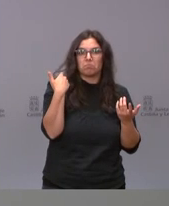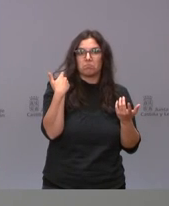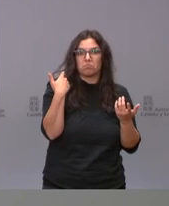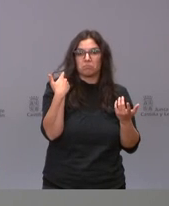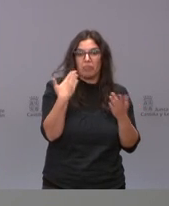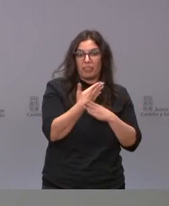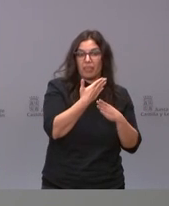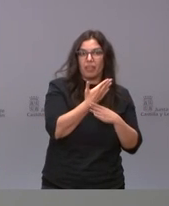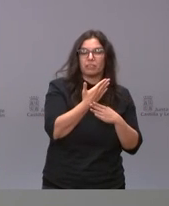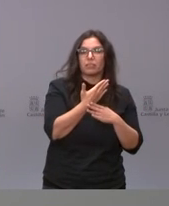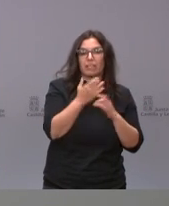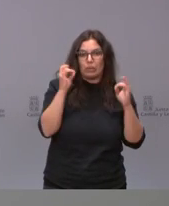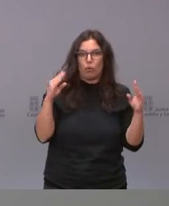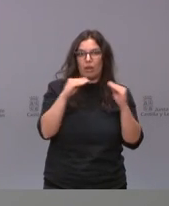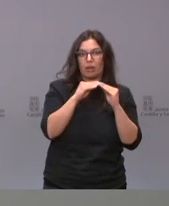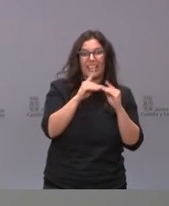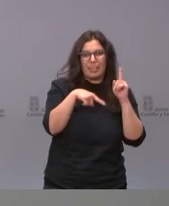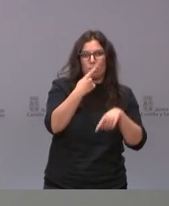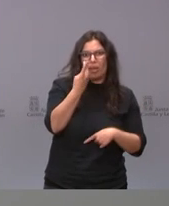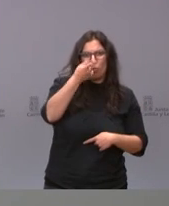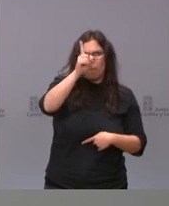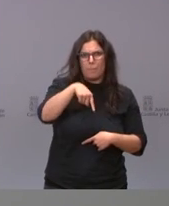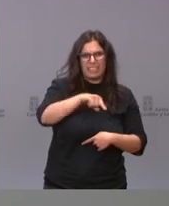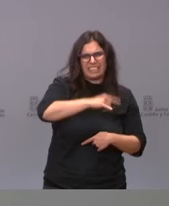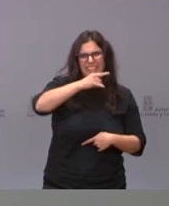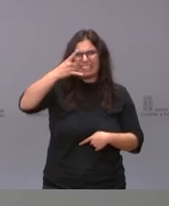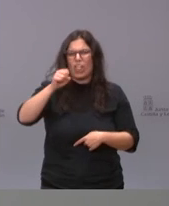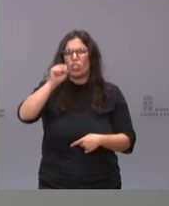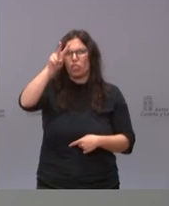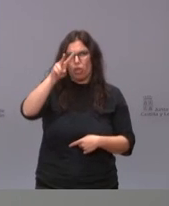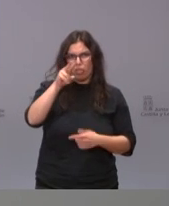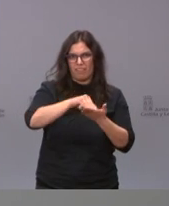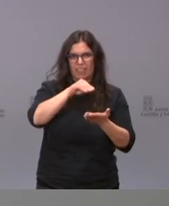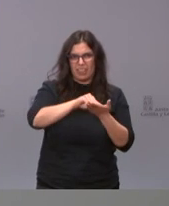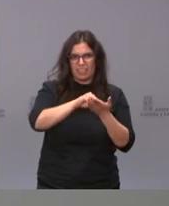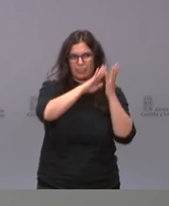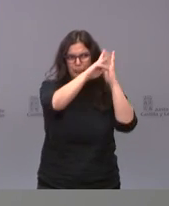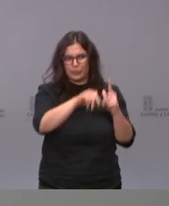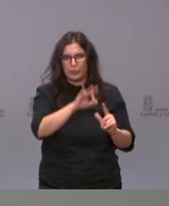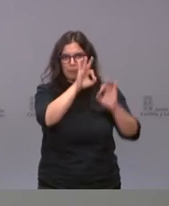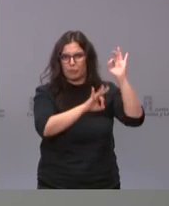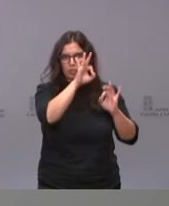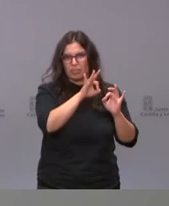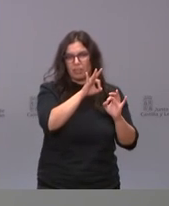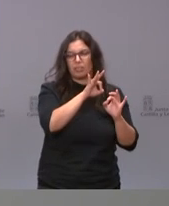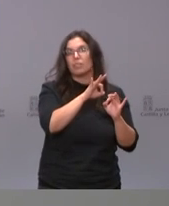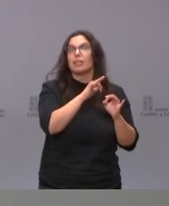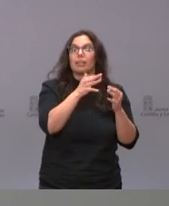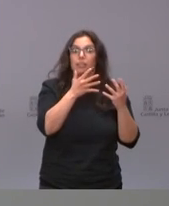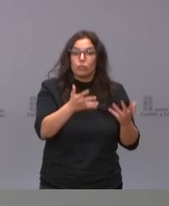antes y solamente en cuatro semanas multiplicamos por doce la incidencia acumulada entonces yo lo que quiero pensar es que